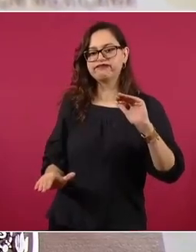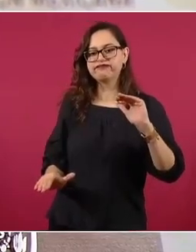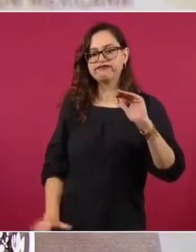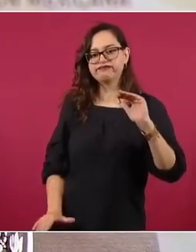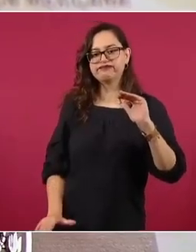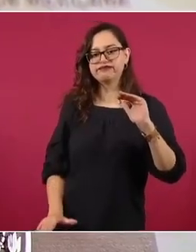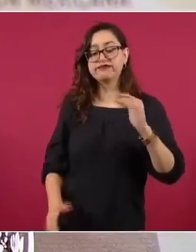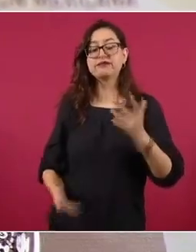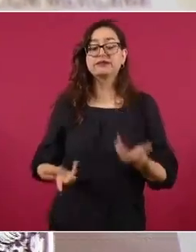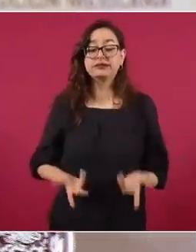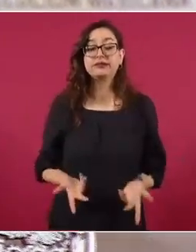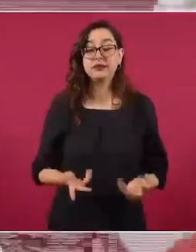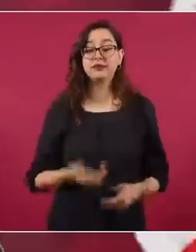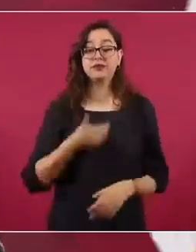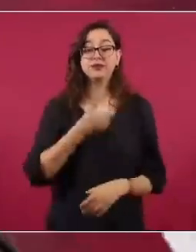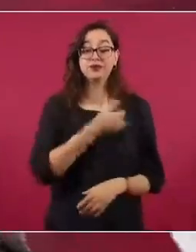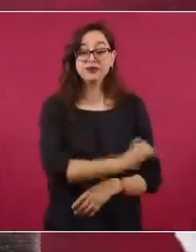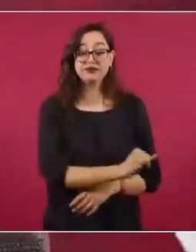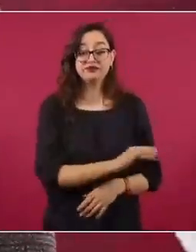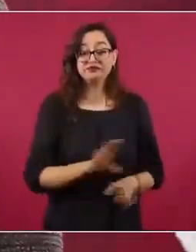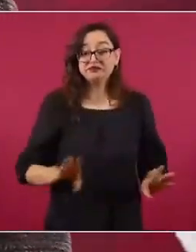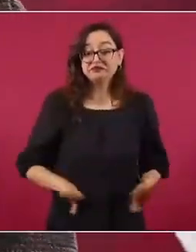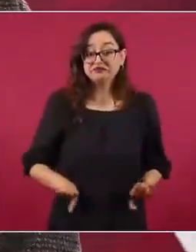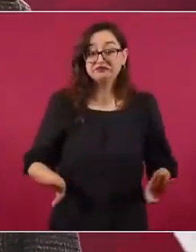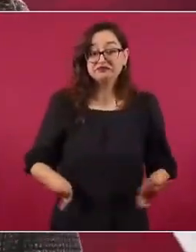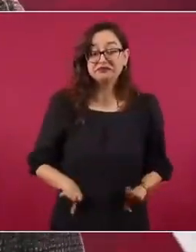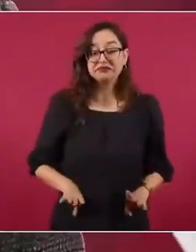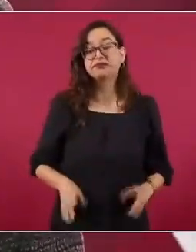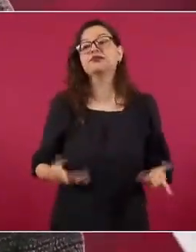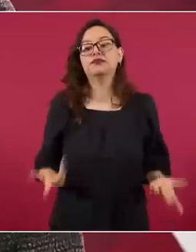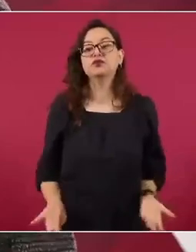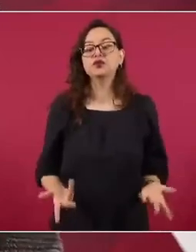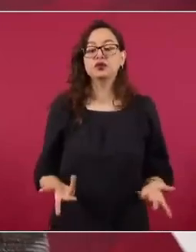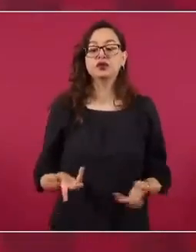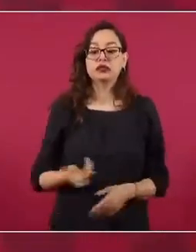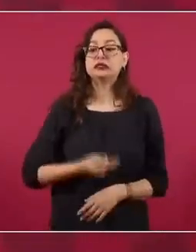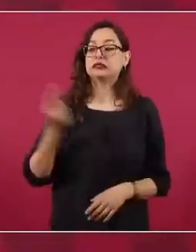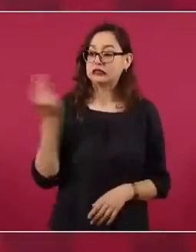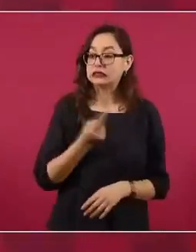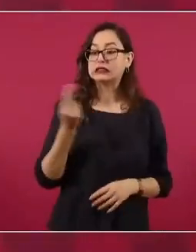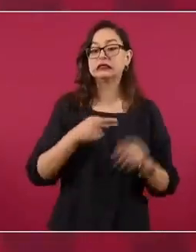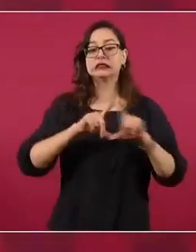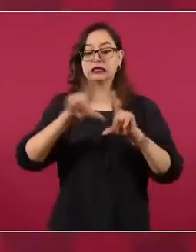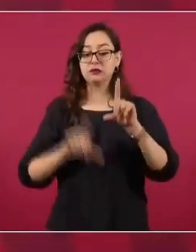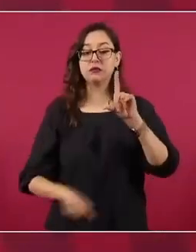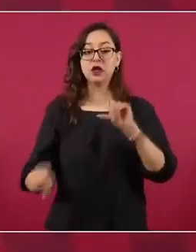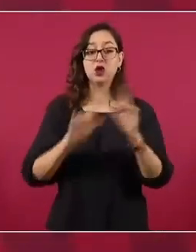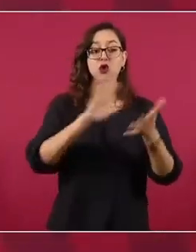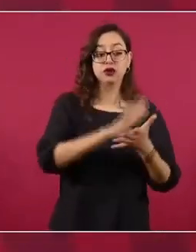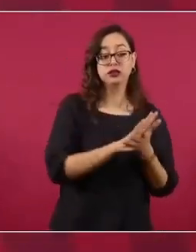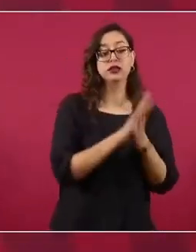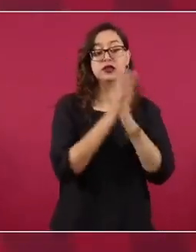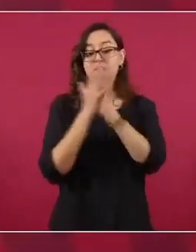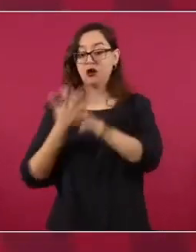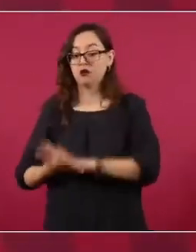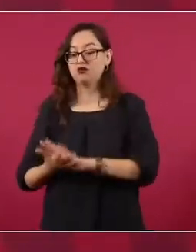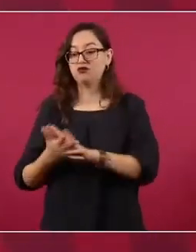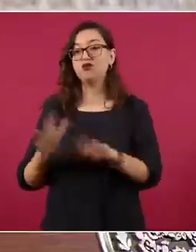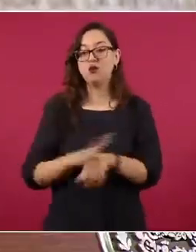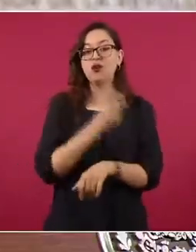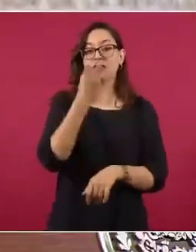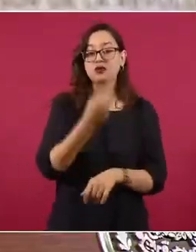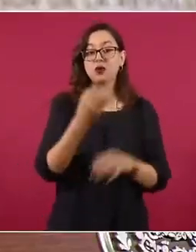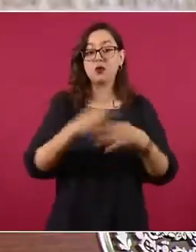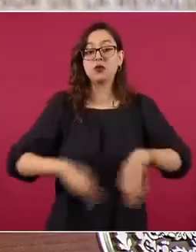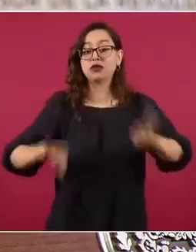Entonces, ¿qué se requiere? La transformación. ¿Y qué es la transformación? Pues tener un gobierno que garantice las